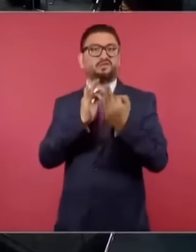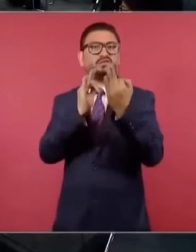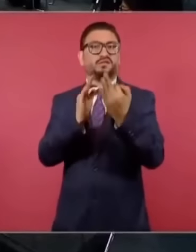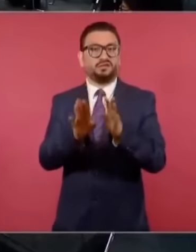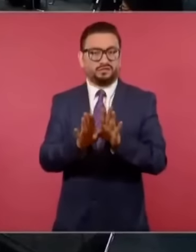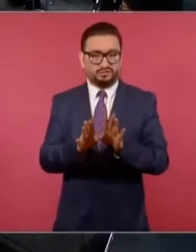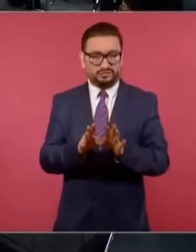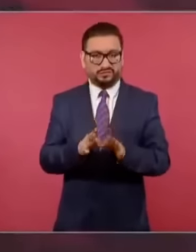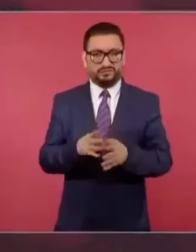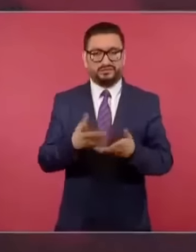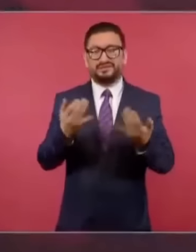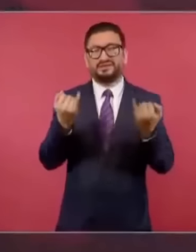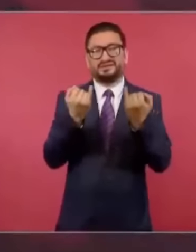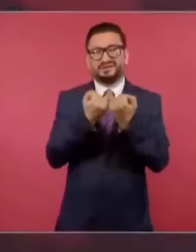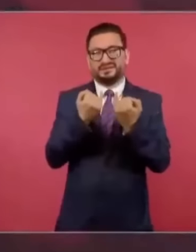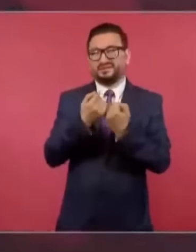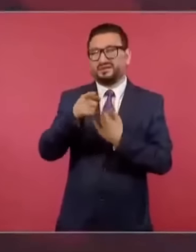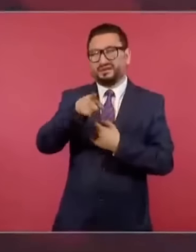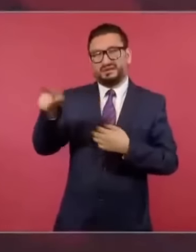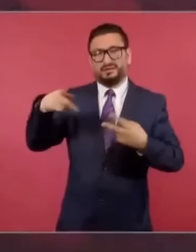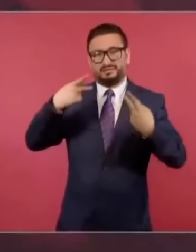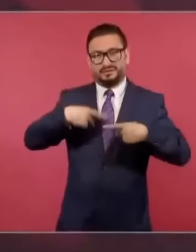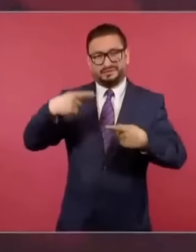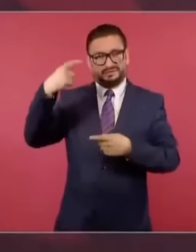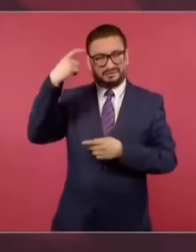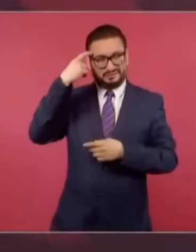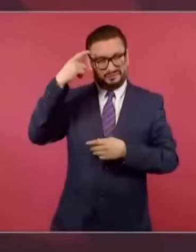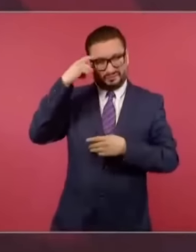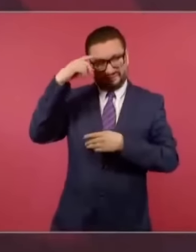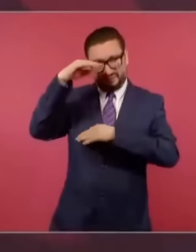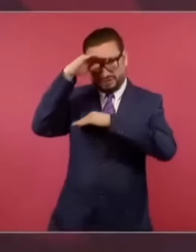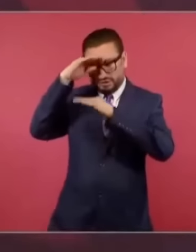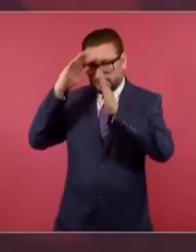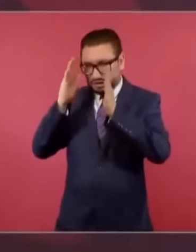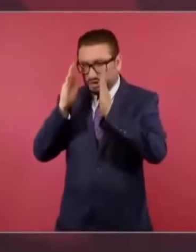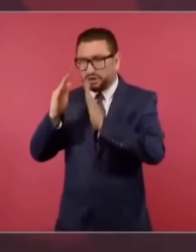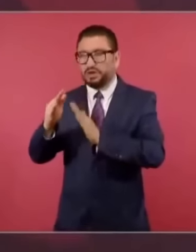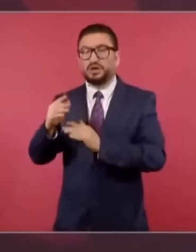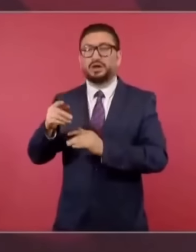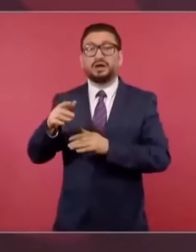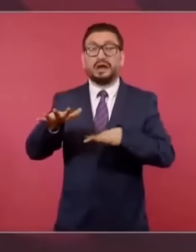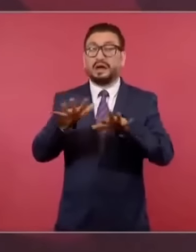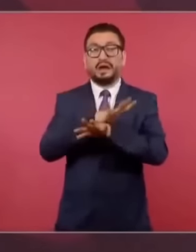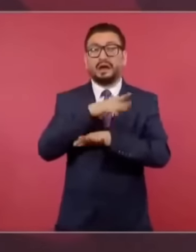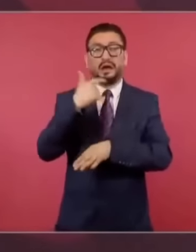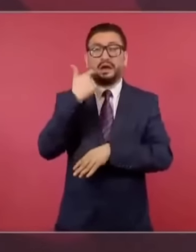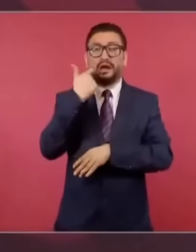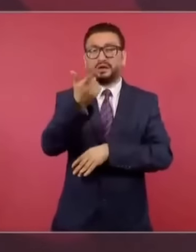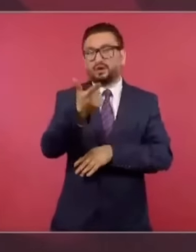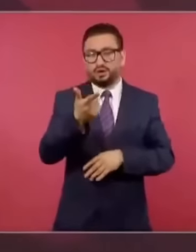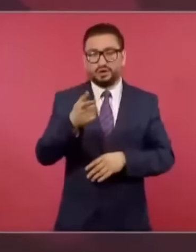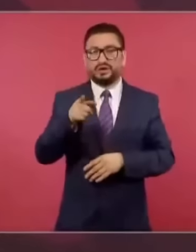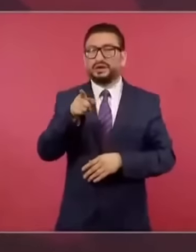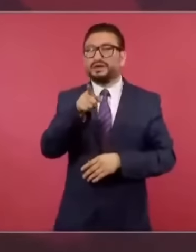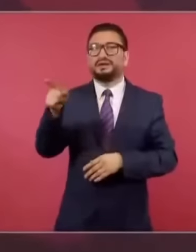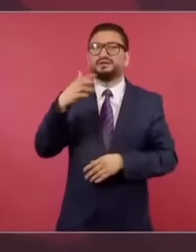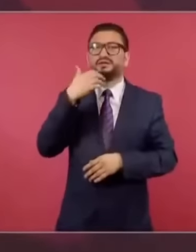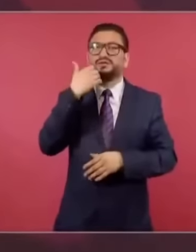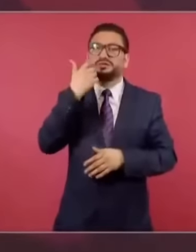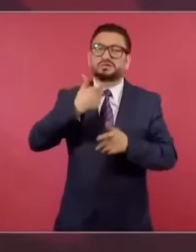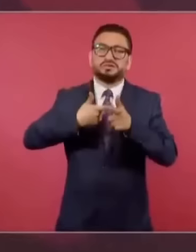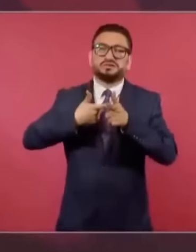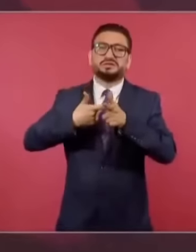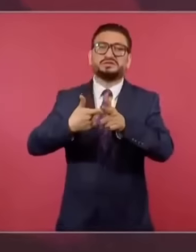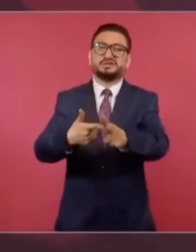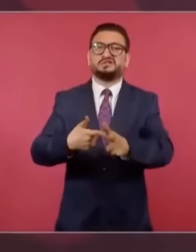además porque la mente conservadora no busca cambios, busca mantener el status